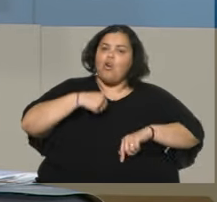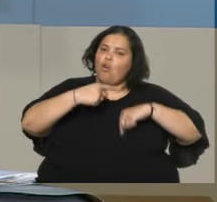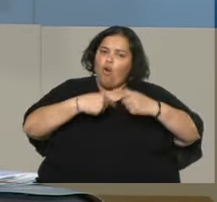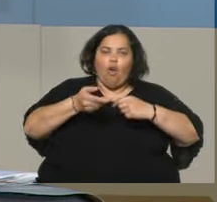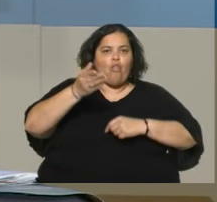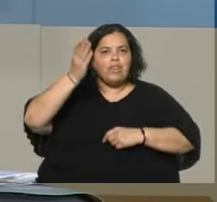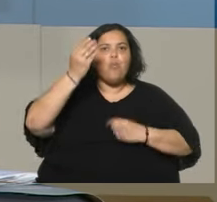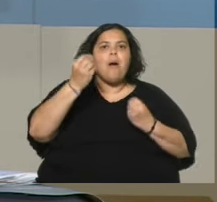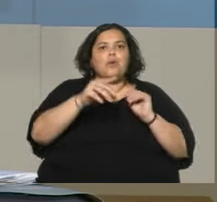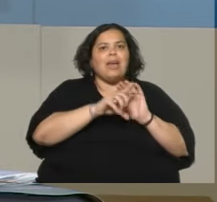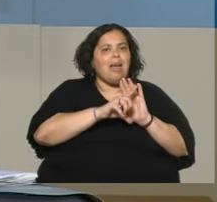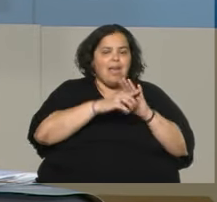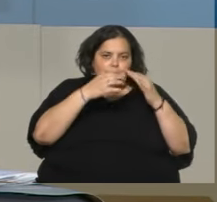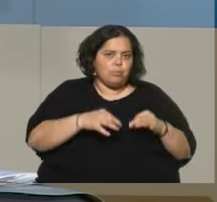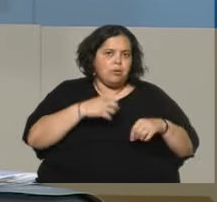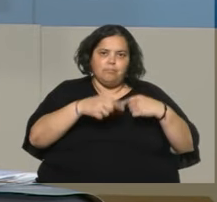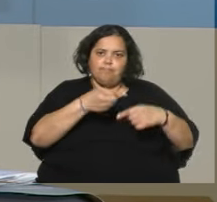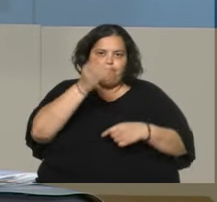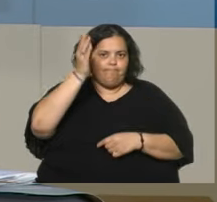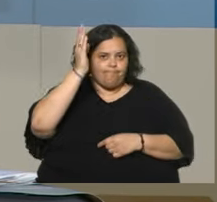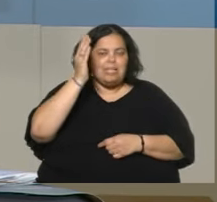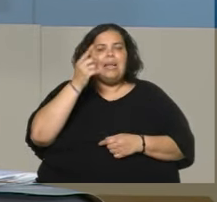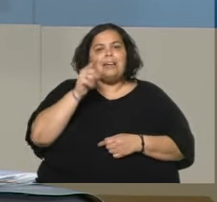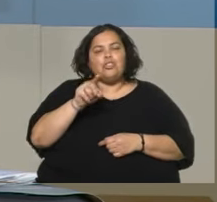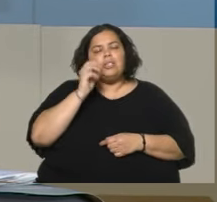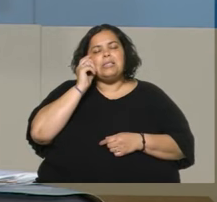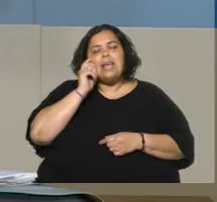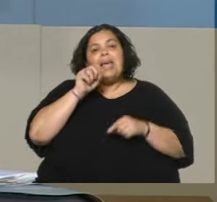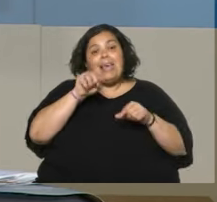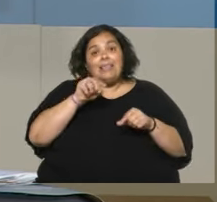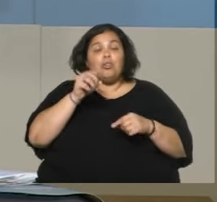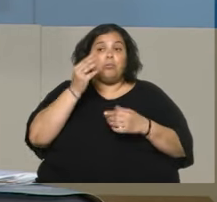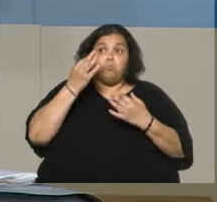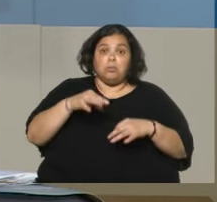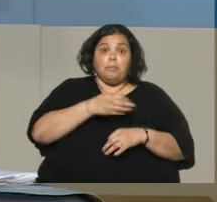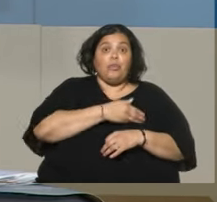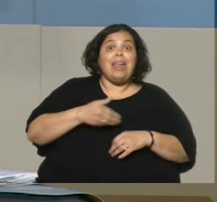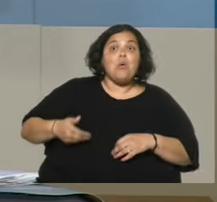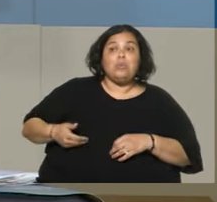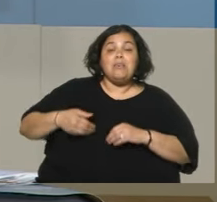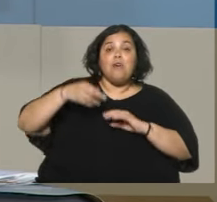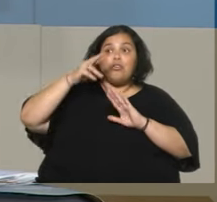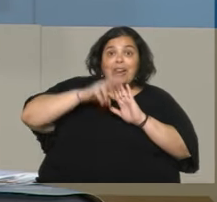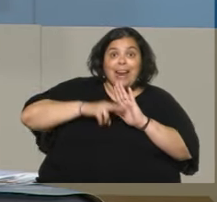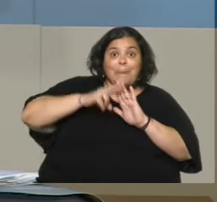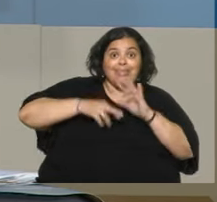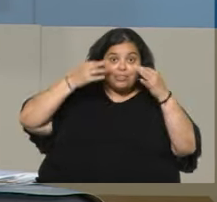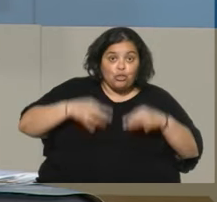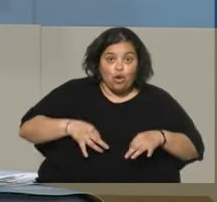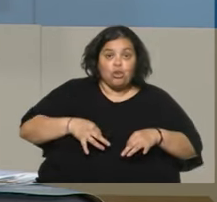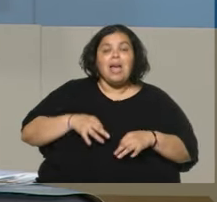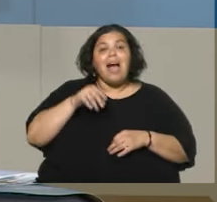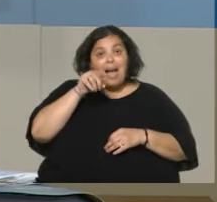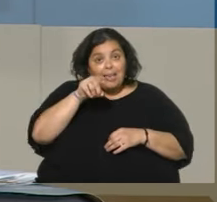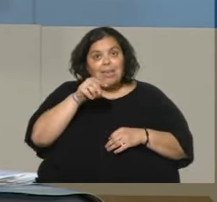se tienen que reglamentar, que es competencia del Poder Ejecutivo, y después también con esa reglamentación, que es donde tú decís, ahí se encaran temas